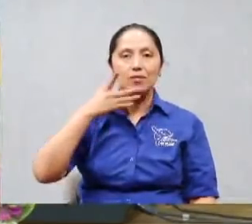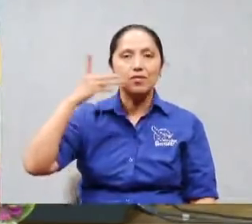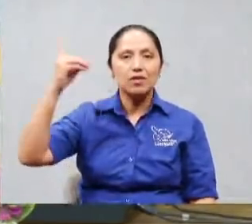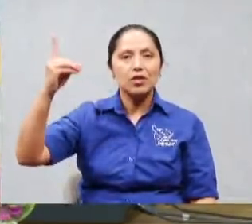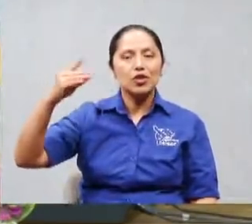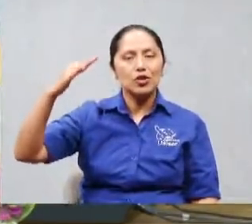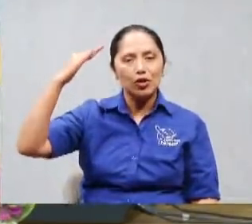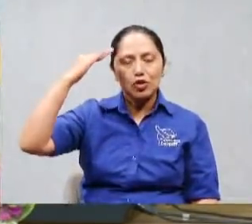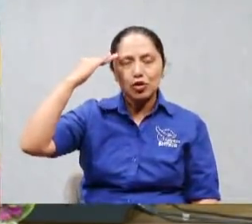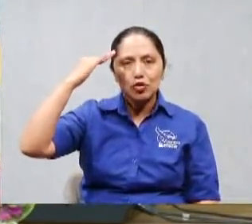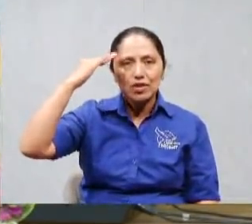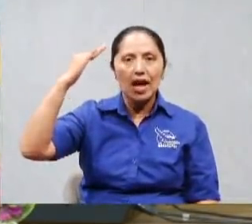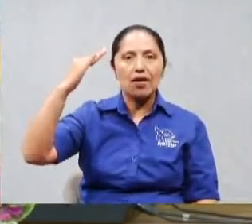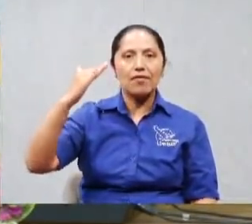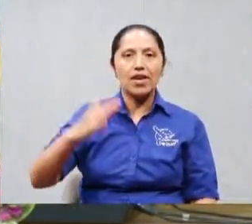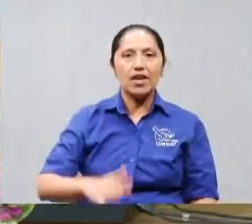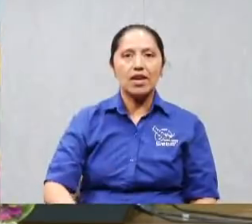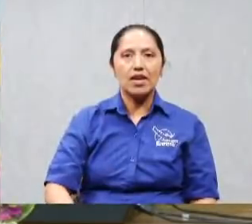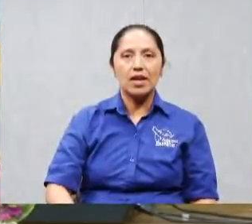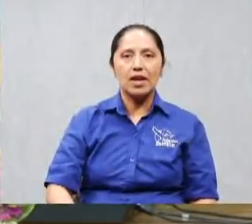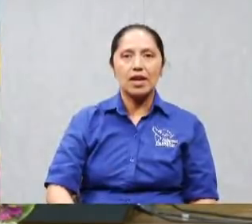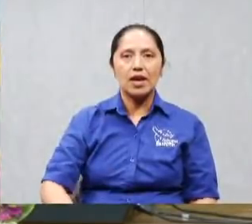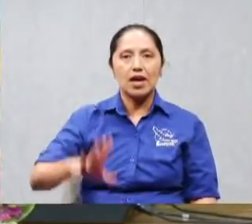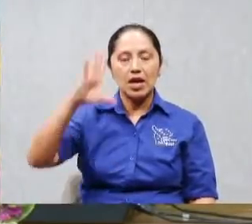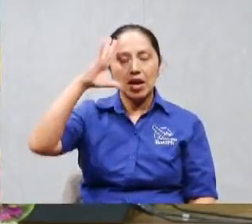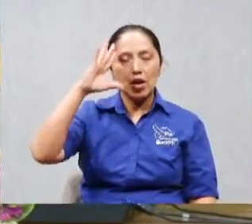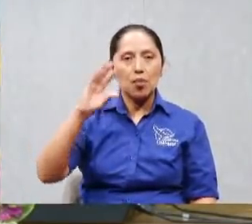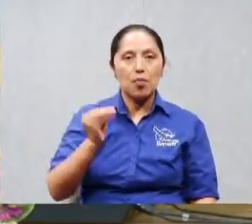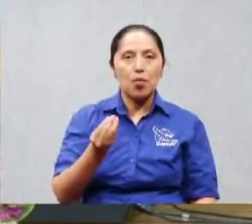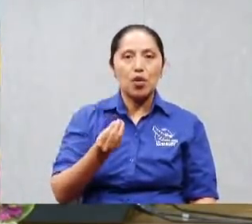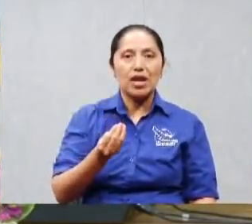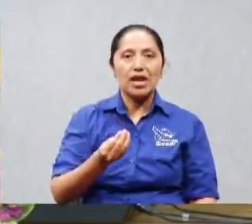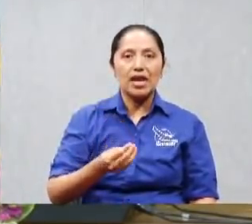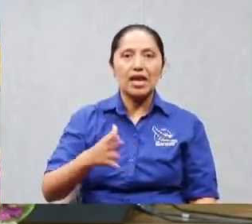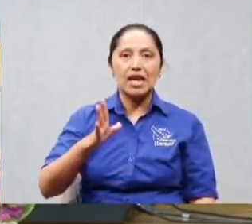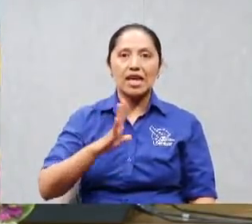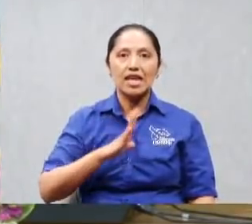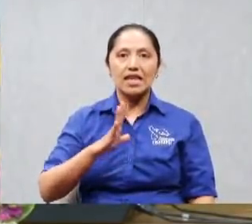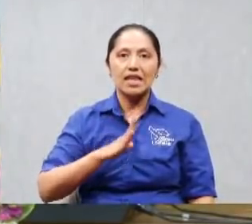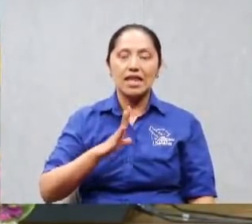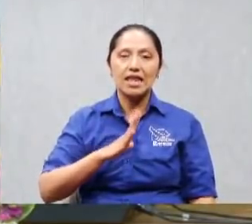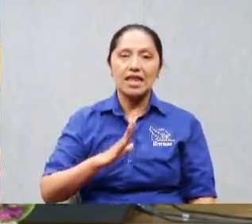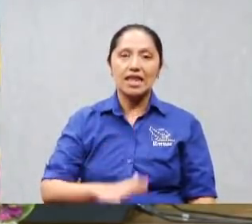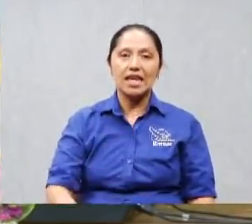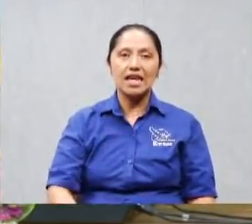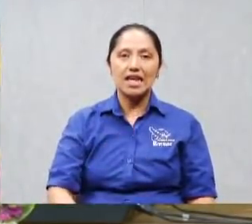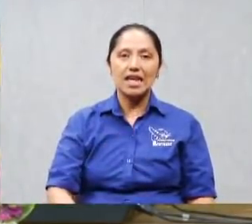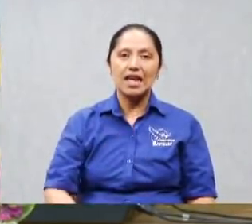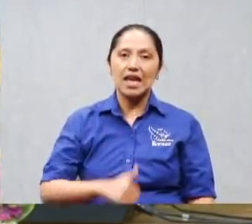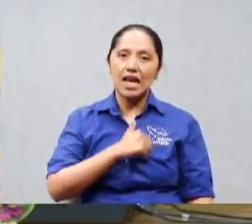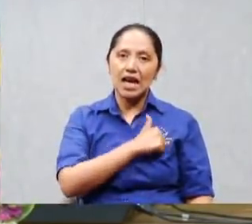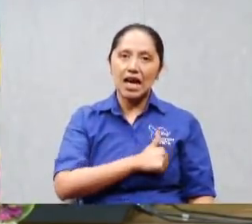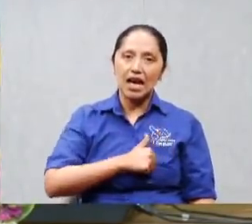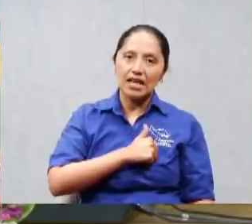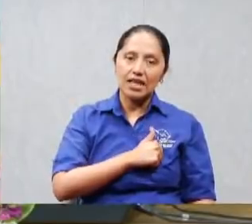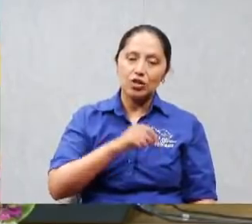Dios sabe porque lo hace de esa manera Padre Santo que Dios nos ayude